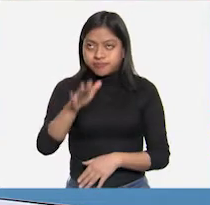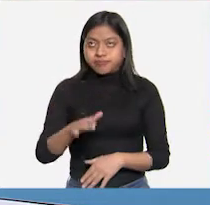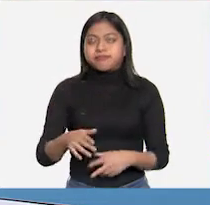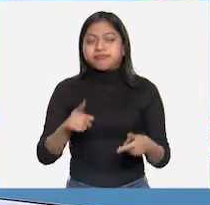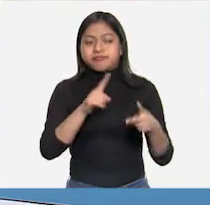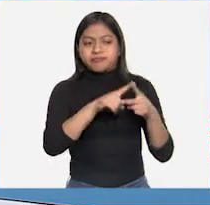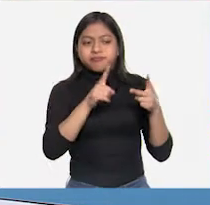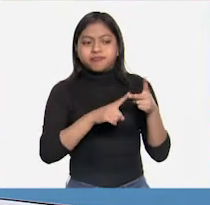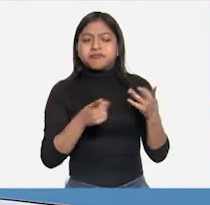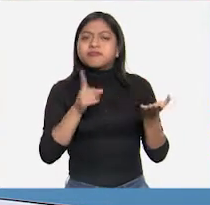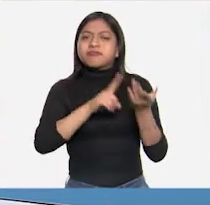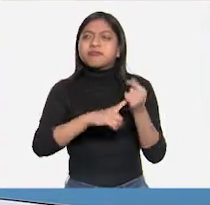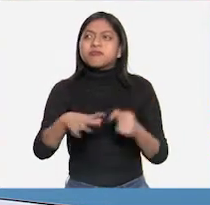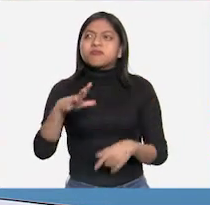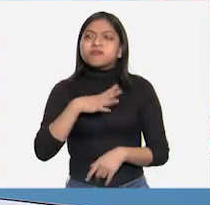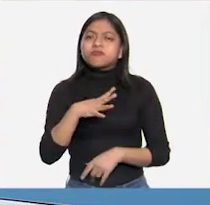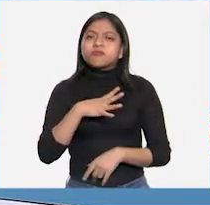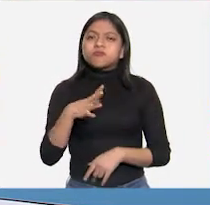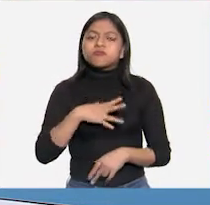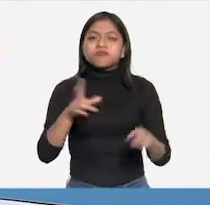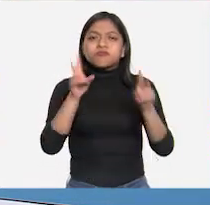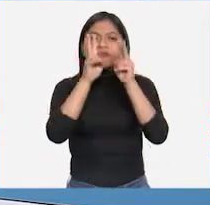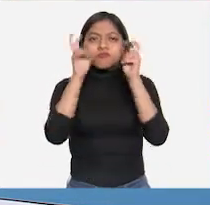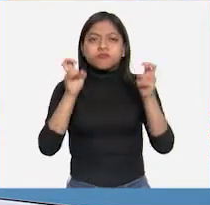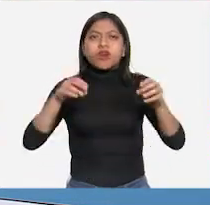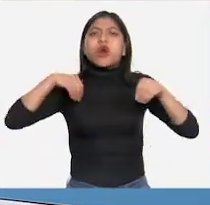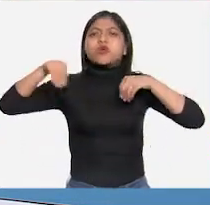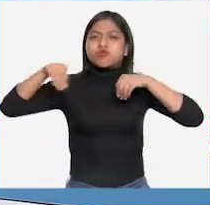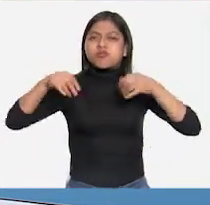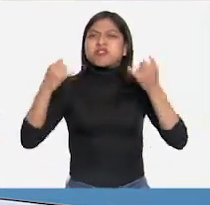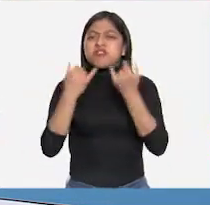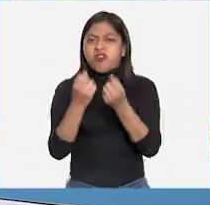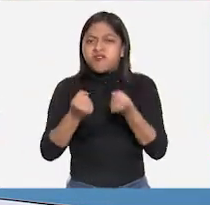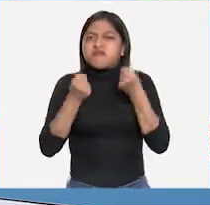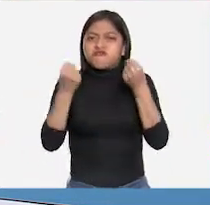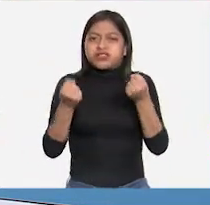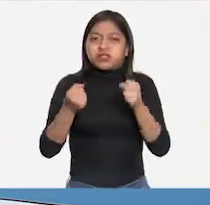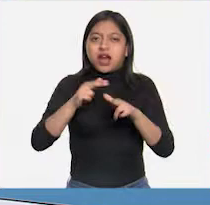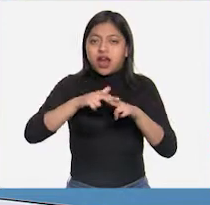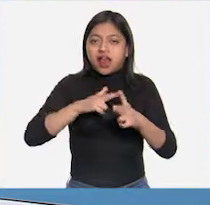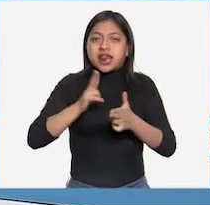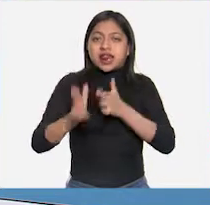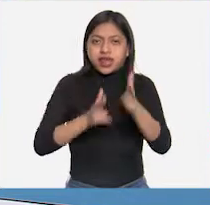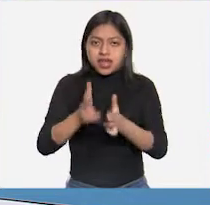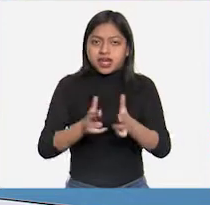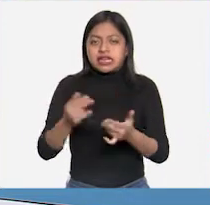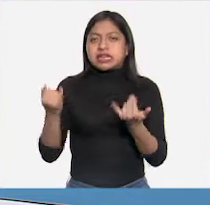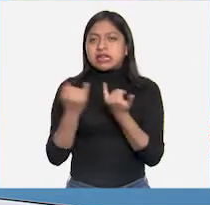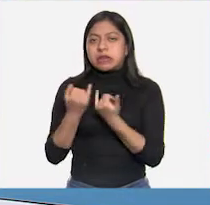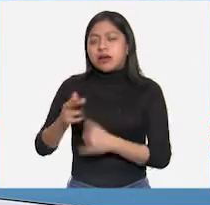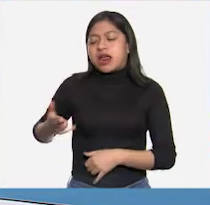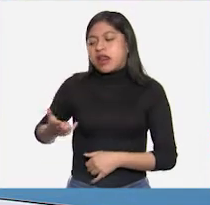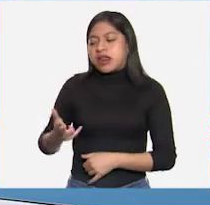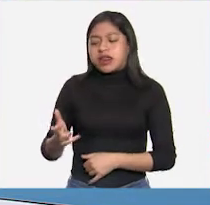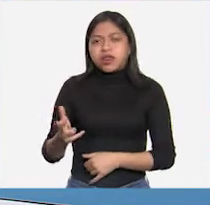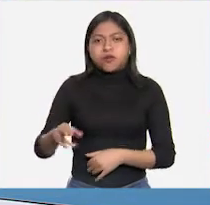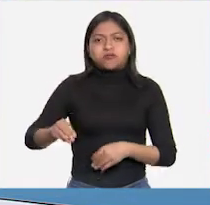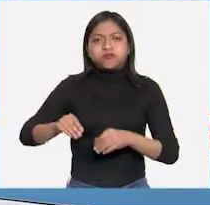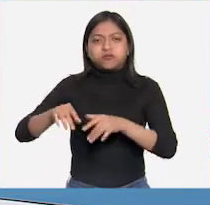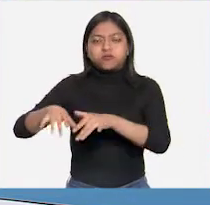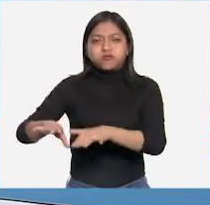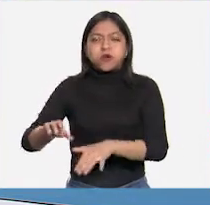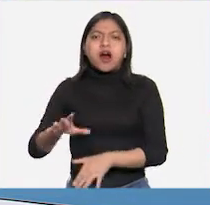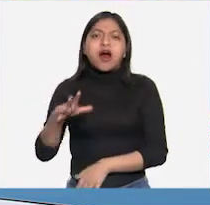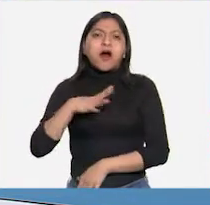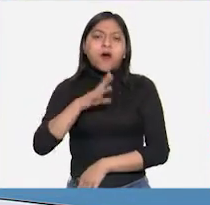hablan de algunos objetos o cuerpos en movimiento, como el tren y el río. Y de otros que no se